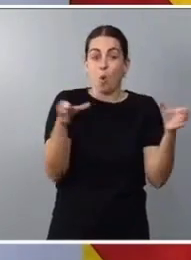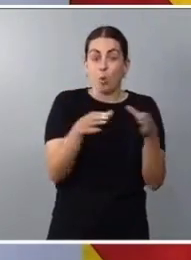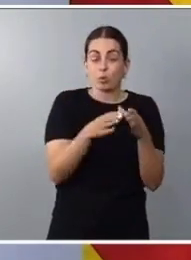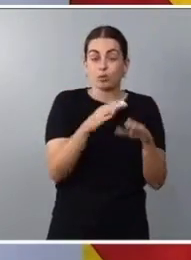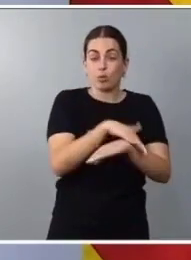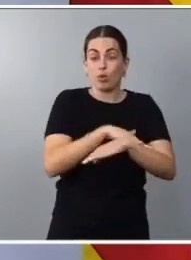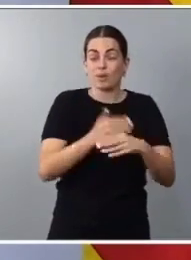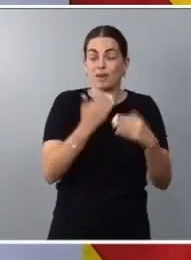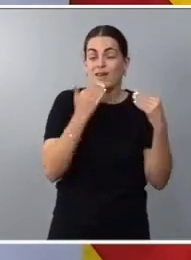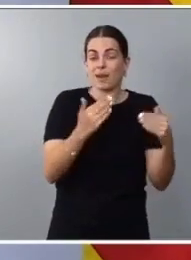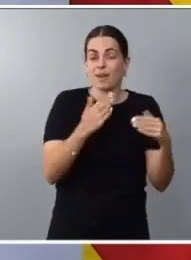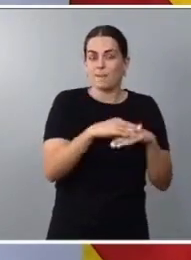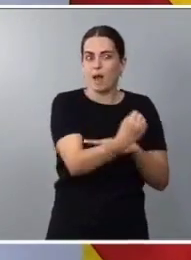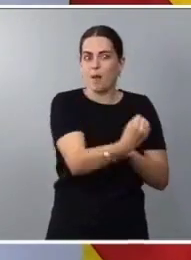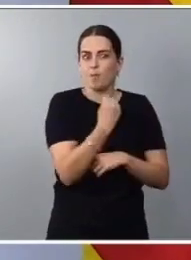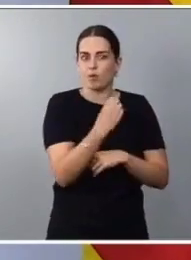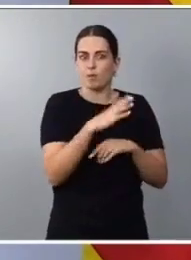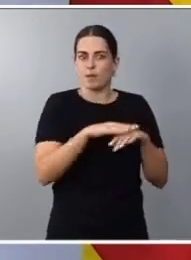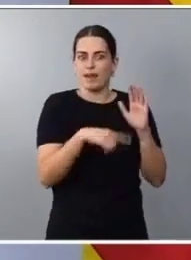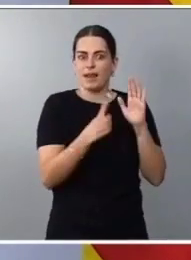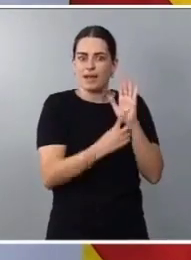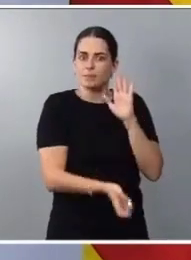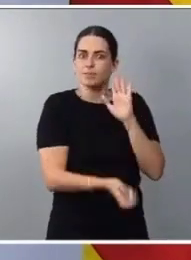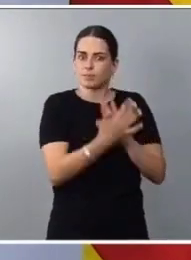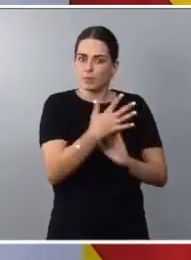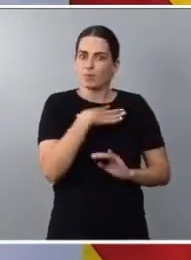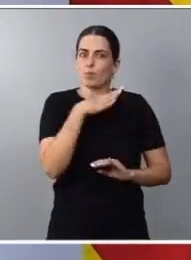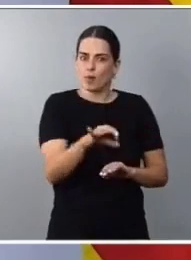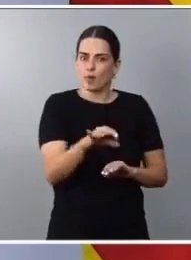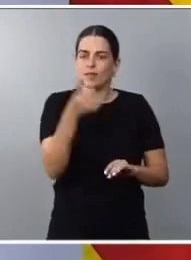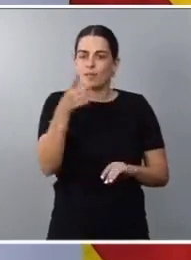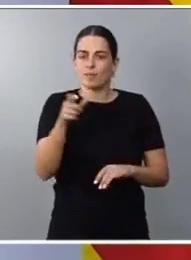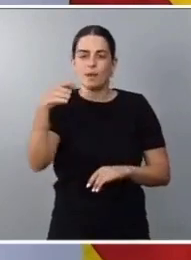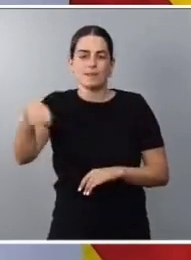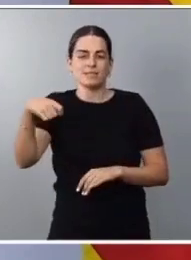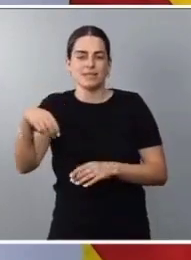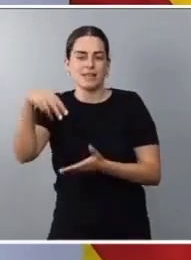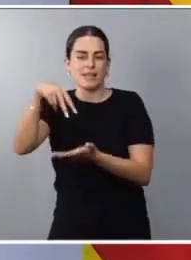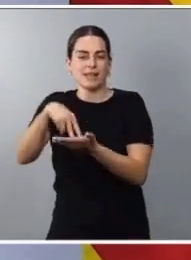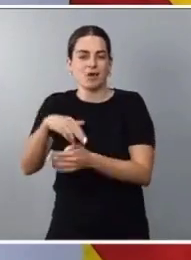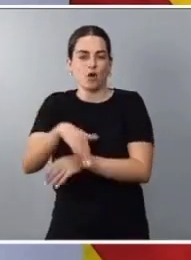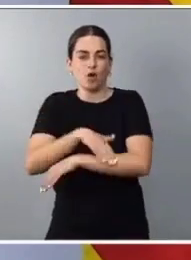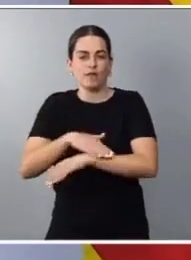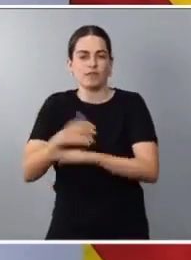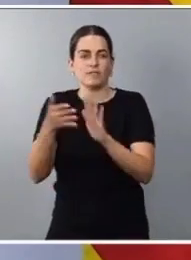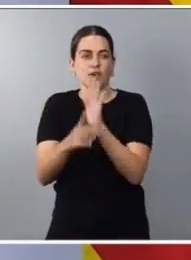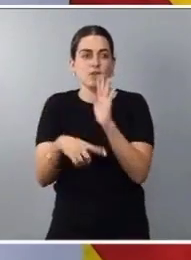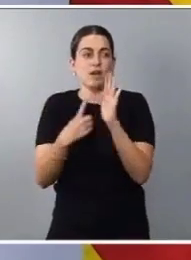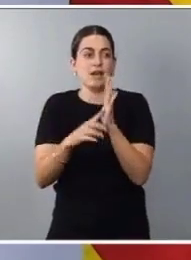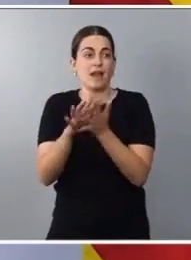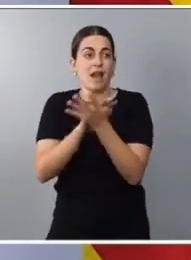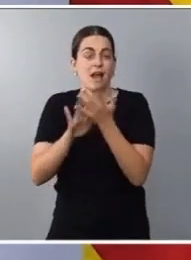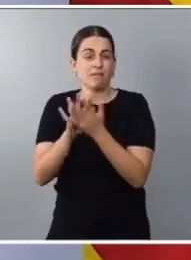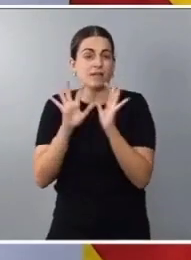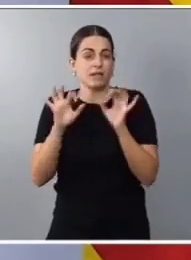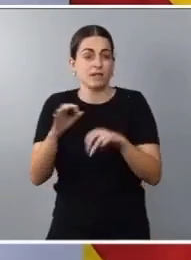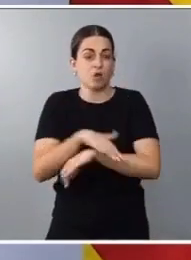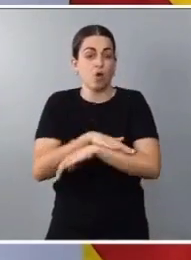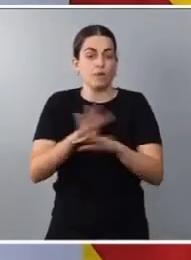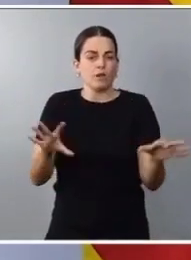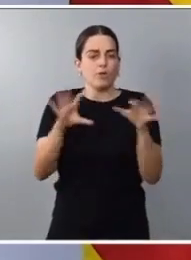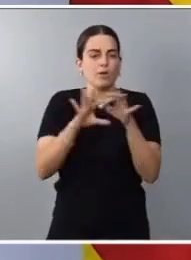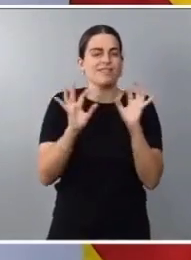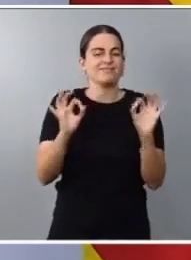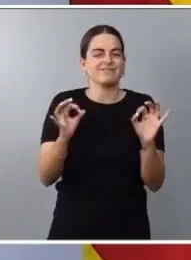apoyo para sacar adelante esta ley, particularmente al presidente del Gobierno. Esta es una ley que habla de lo que es este Gobierno de coalición, y